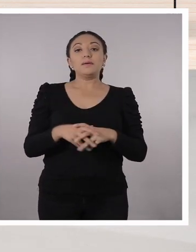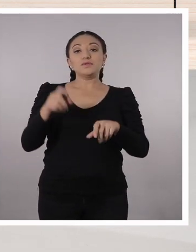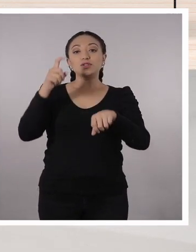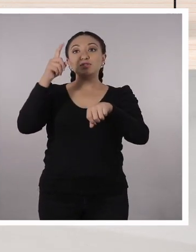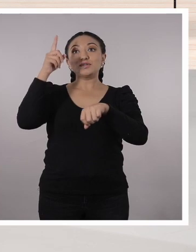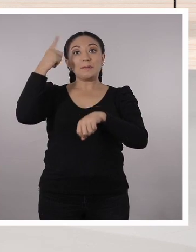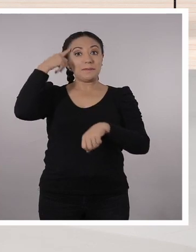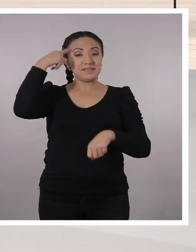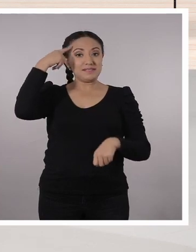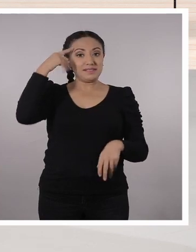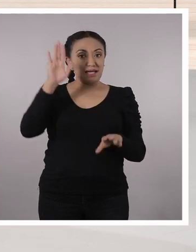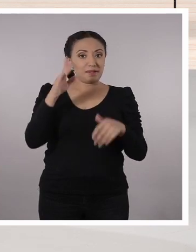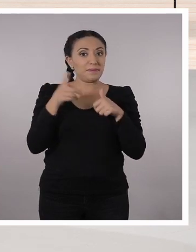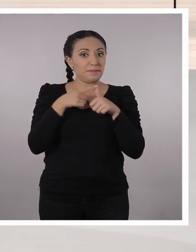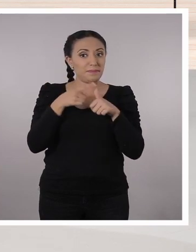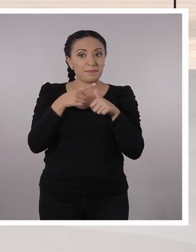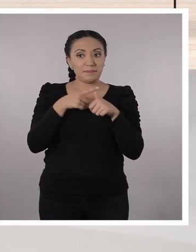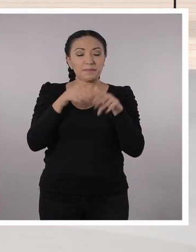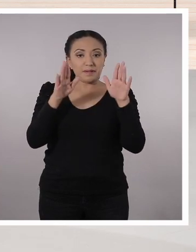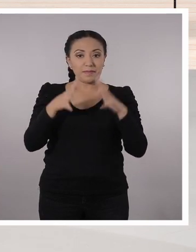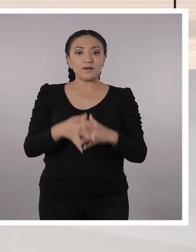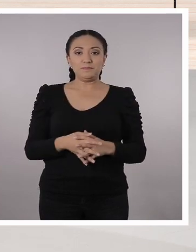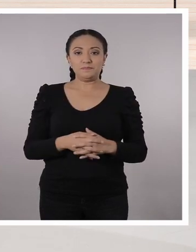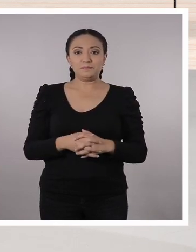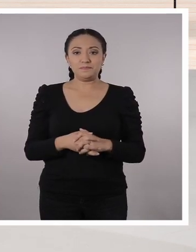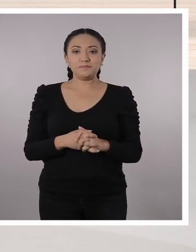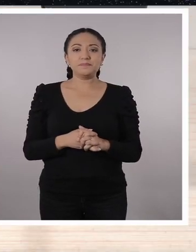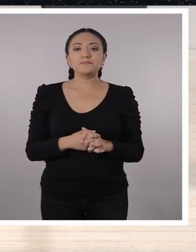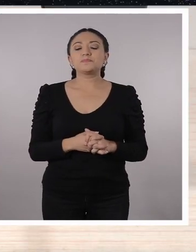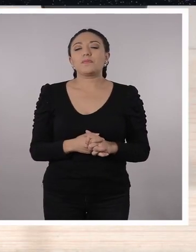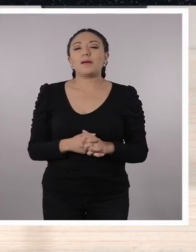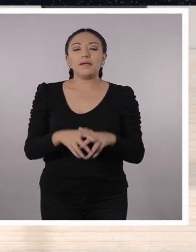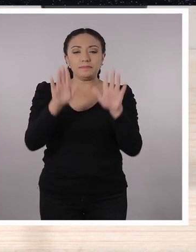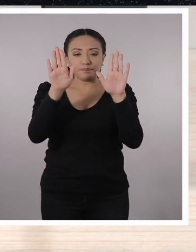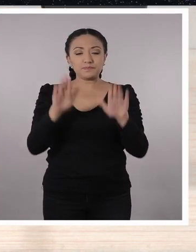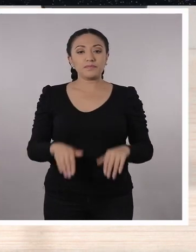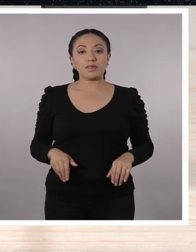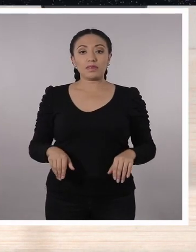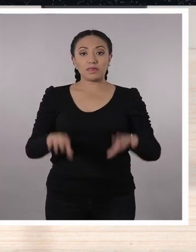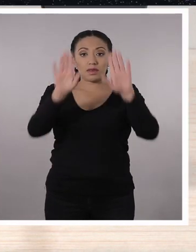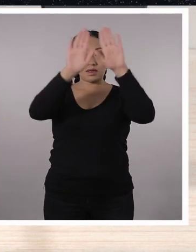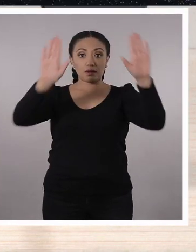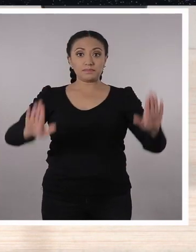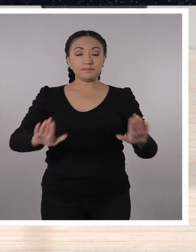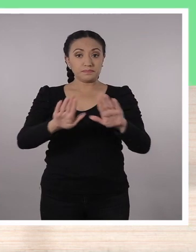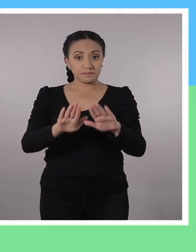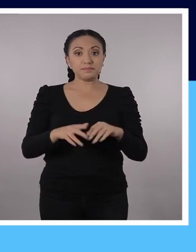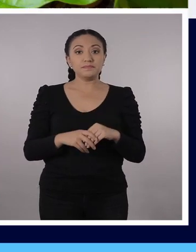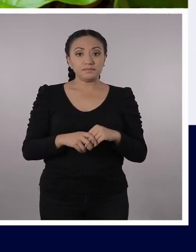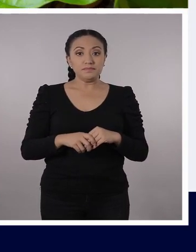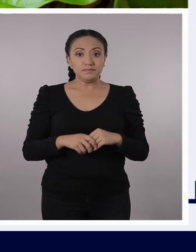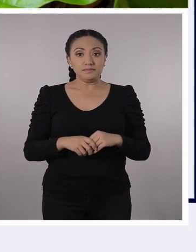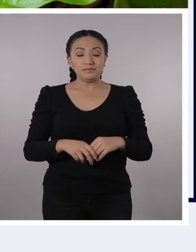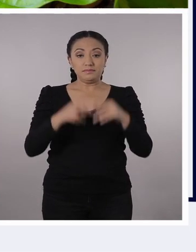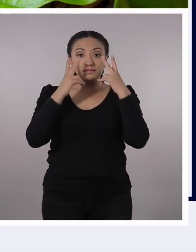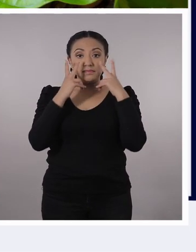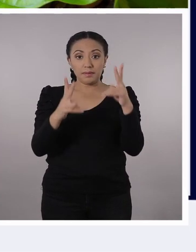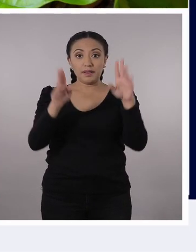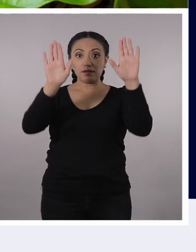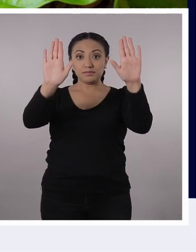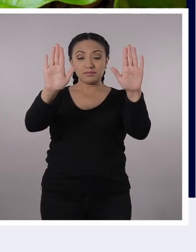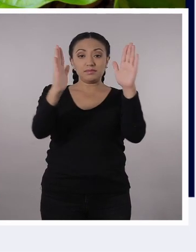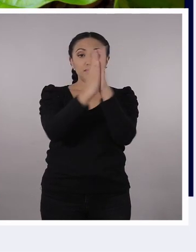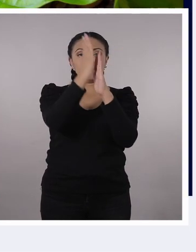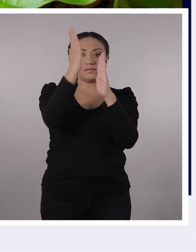una rutina de pensamiento. ¿Qué te parece si empezamos con la primera parte de esta rutina? Perfecto, profe. Cuéntame. Muy bien. En sus pantallas aparece una imagen. Vamos a